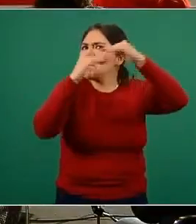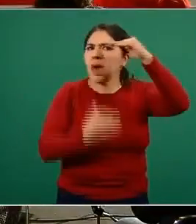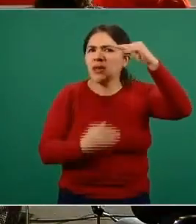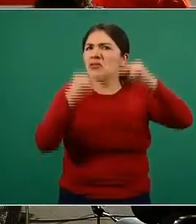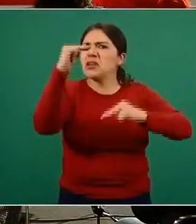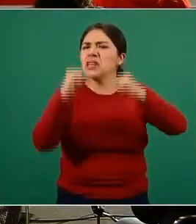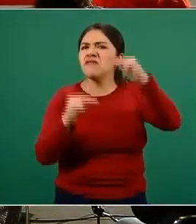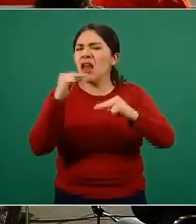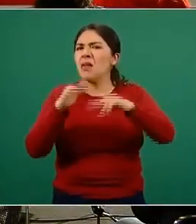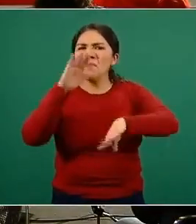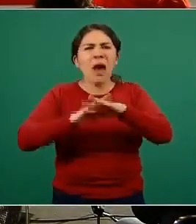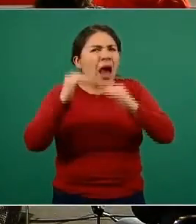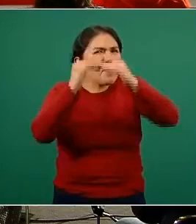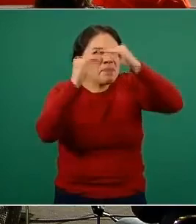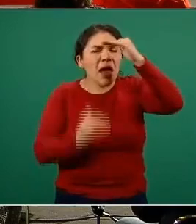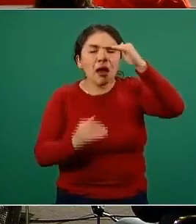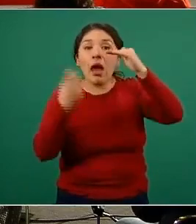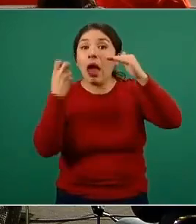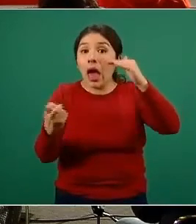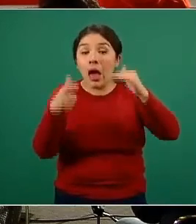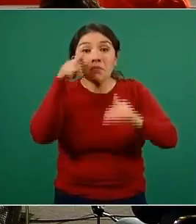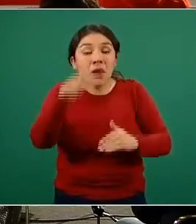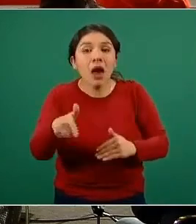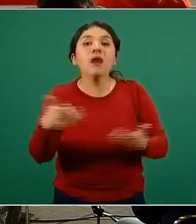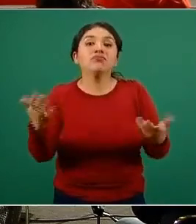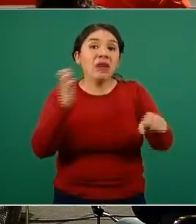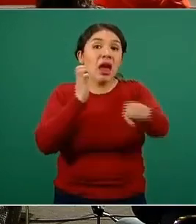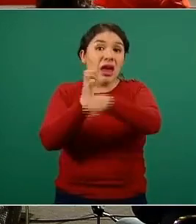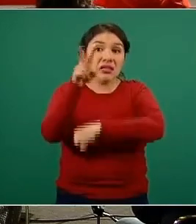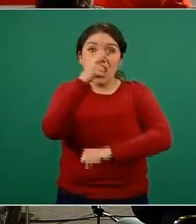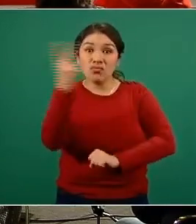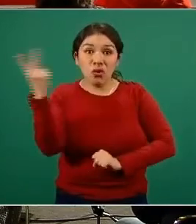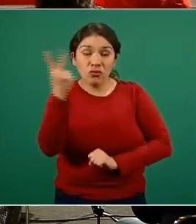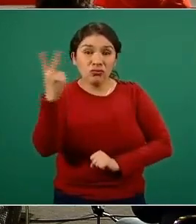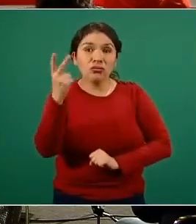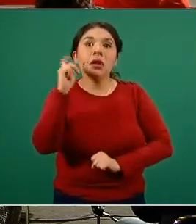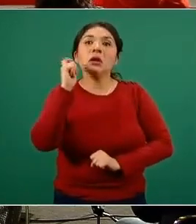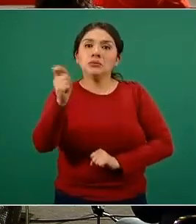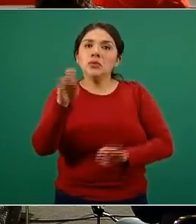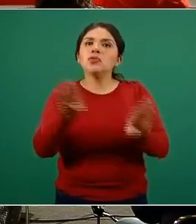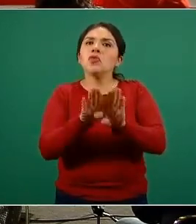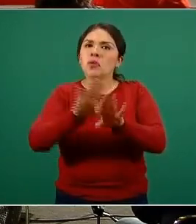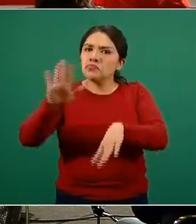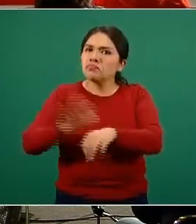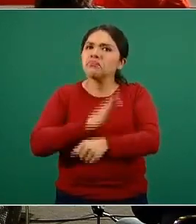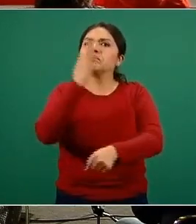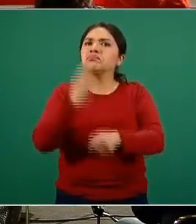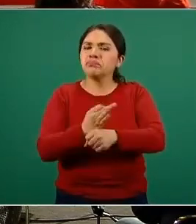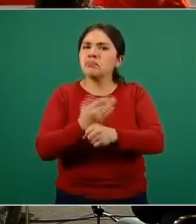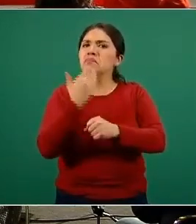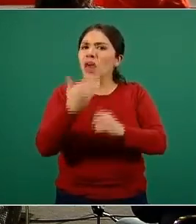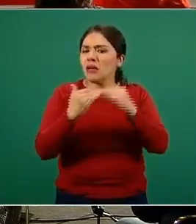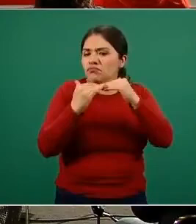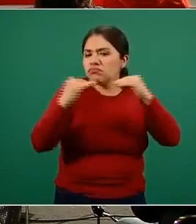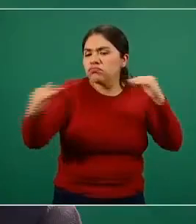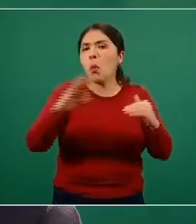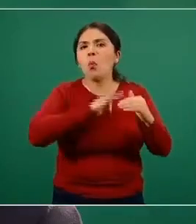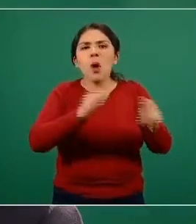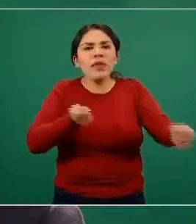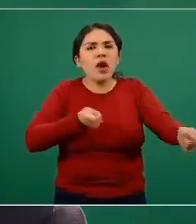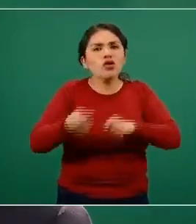niveles muy bajos y esto habla de un Estado relativamente estable de control